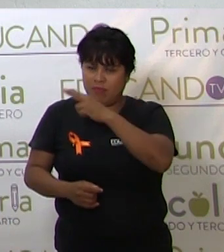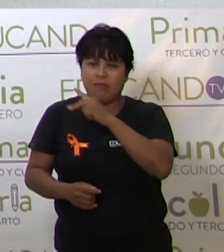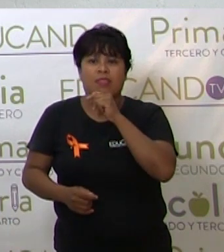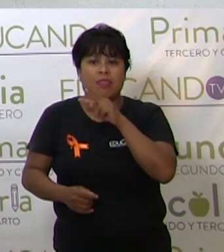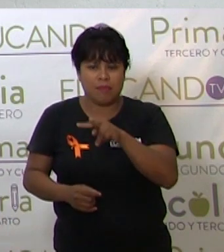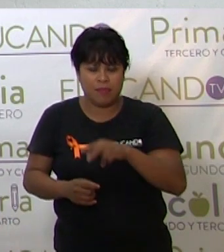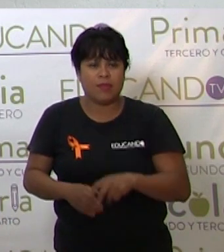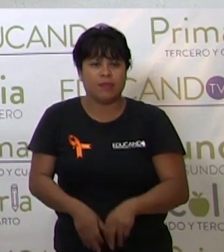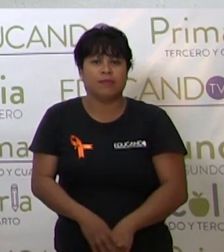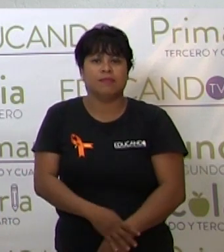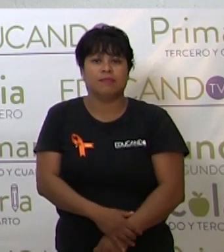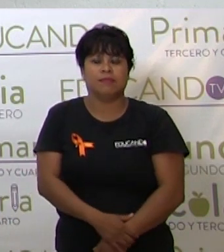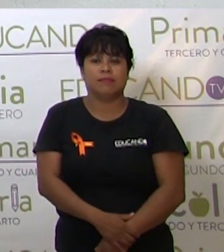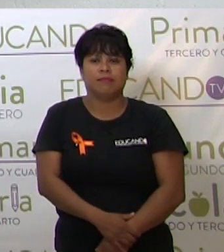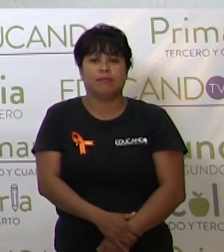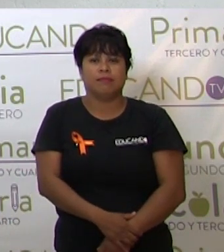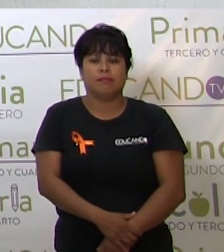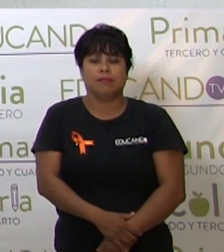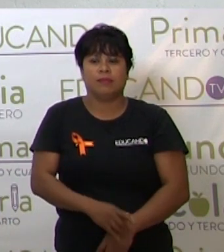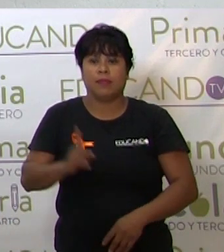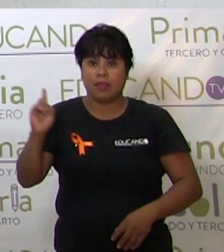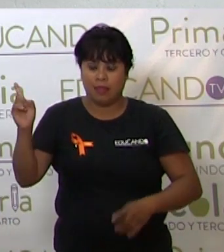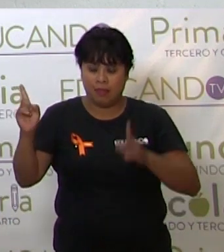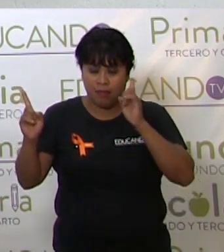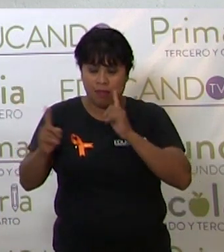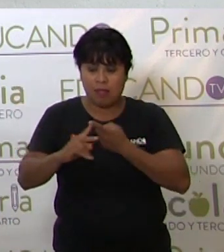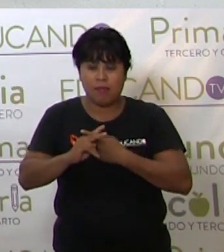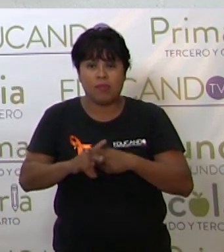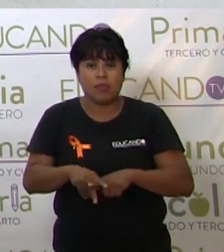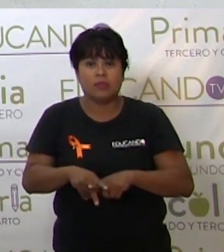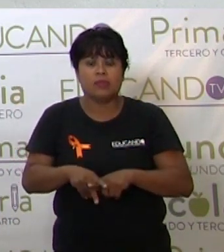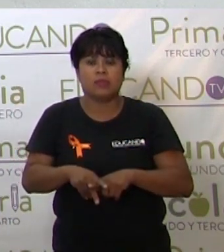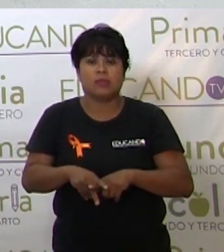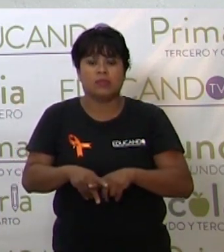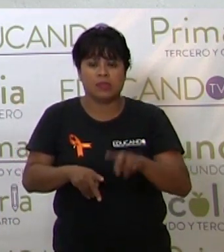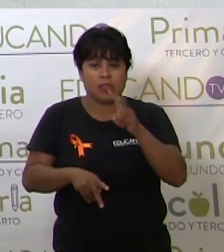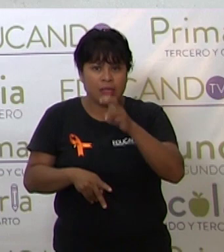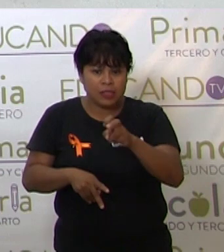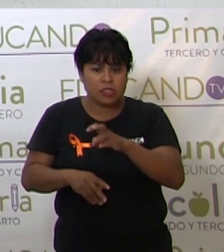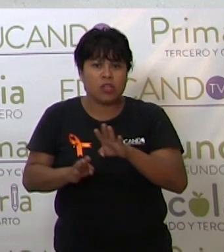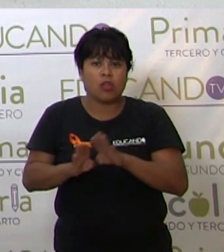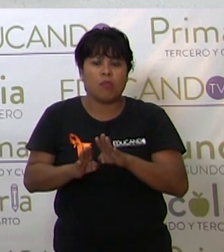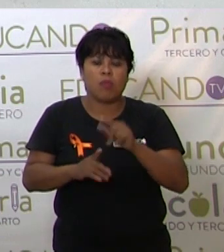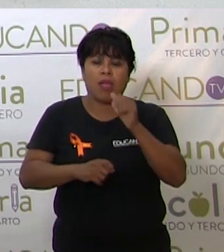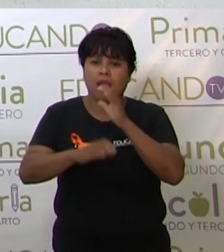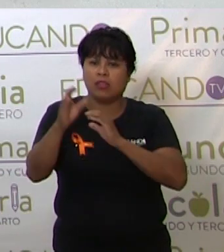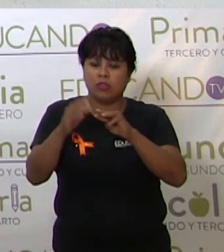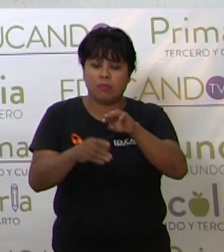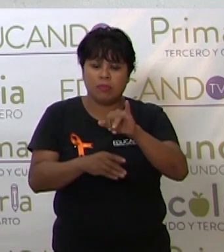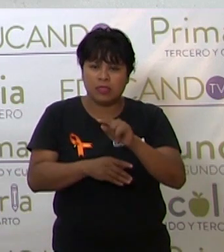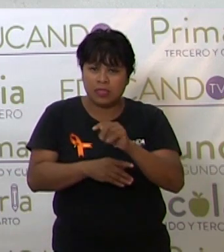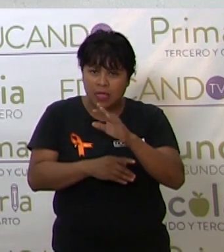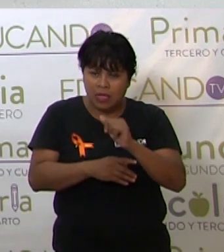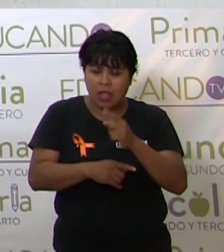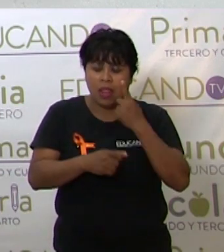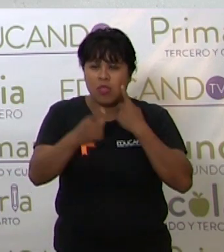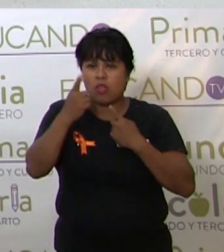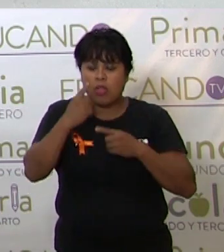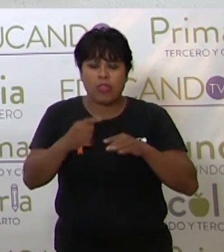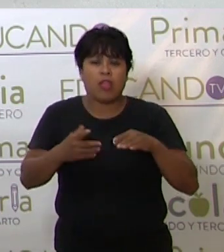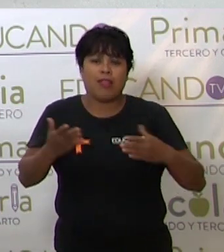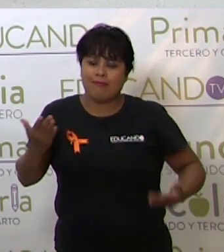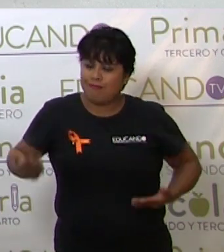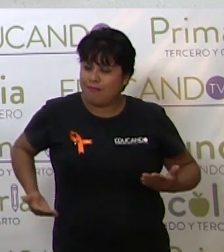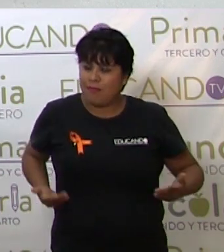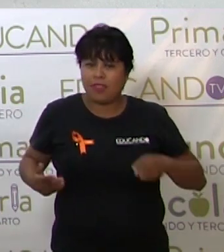que ella empieza a tener todos estos éxitos, como la canción Mixteca, la Llorona, la Cumbia del Mole,